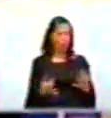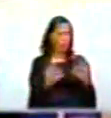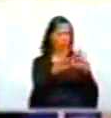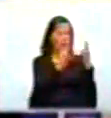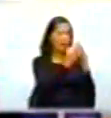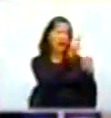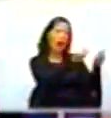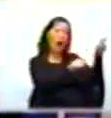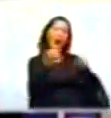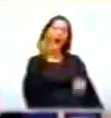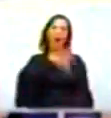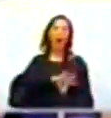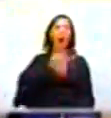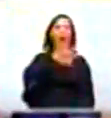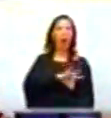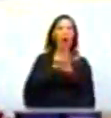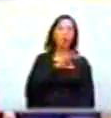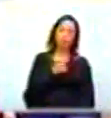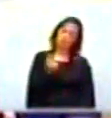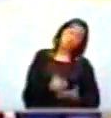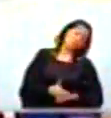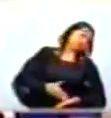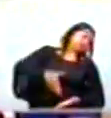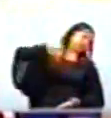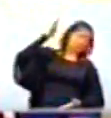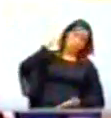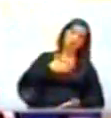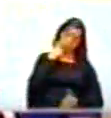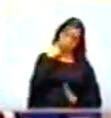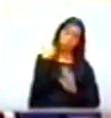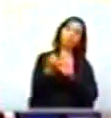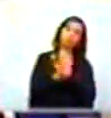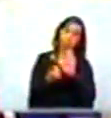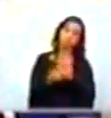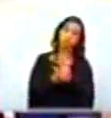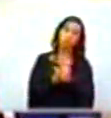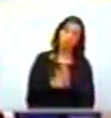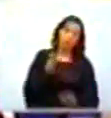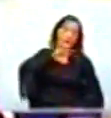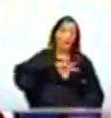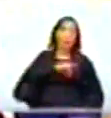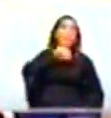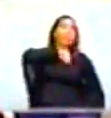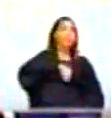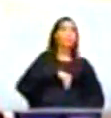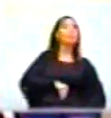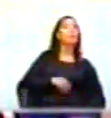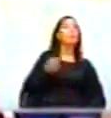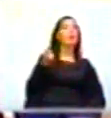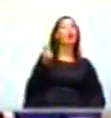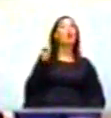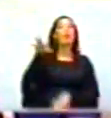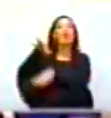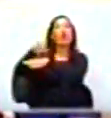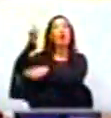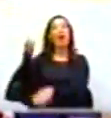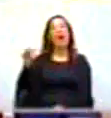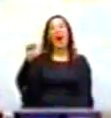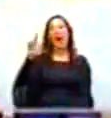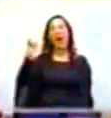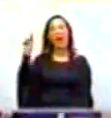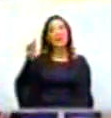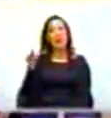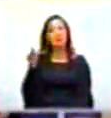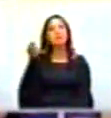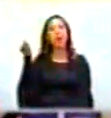se embolsillaron unas sumas enormes? Y voy a demostrar que se las embolsillaron porque el doctor Andrés Felipe Arias diseñó el